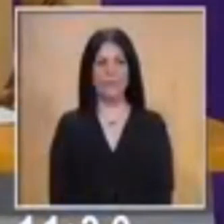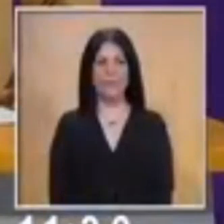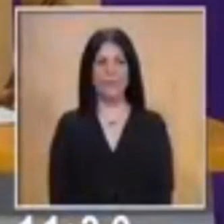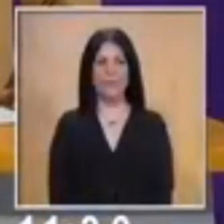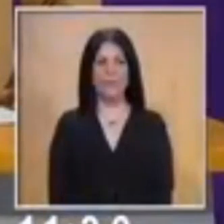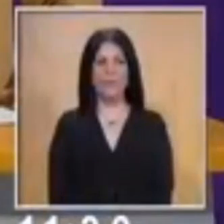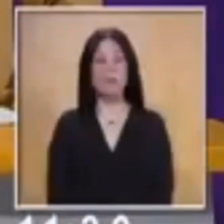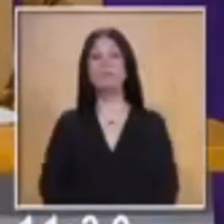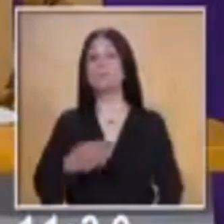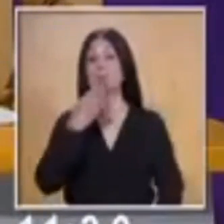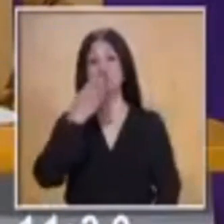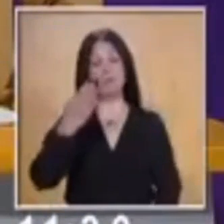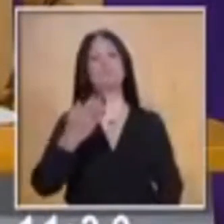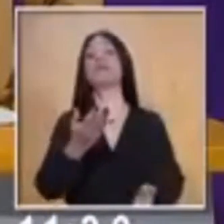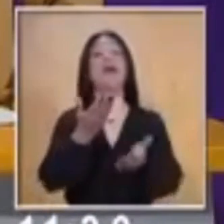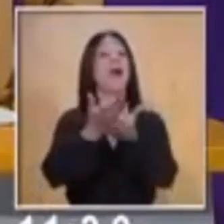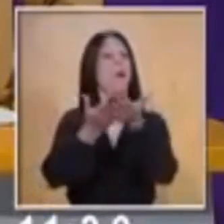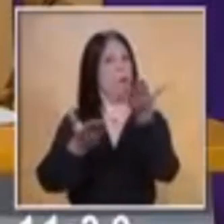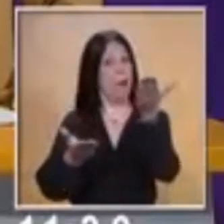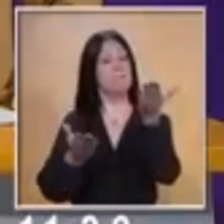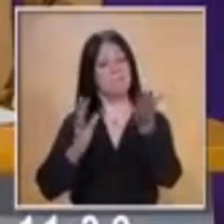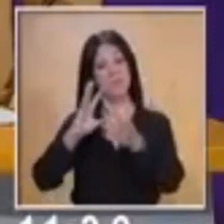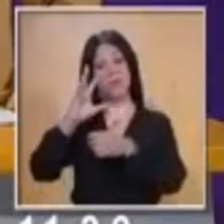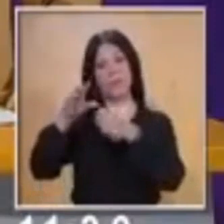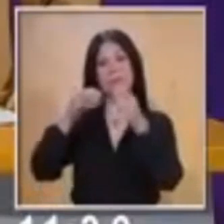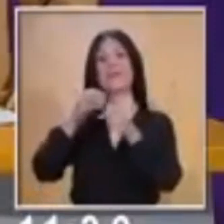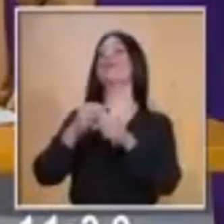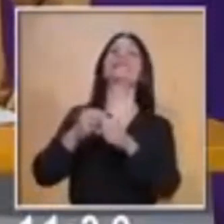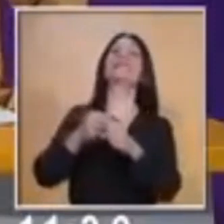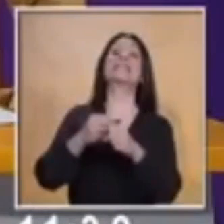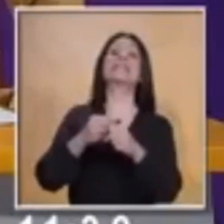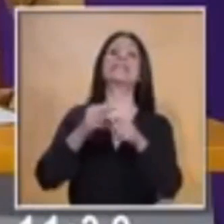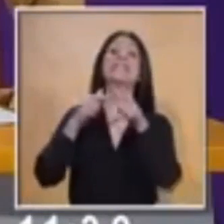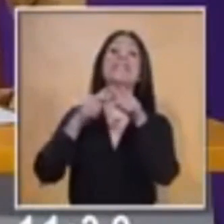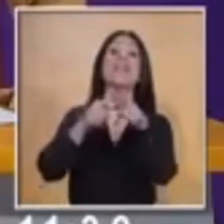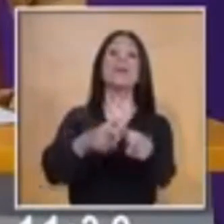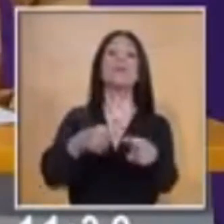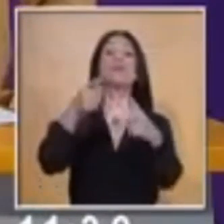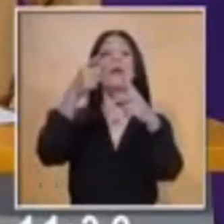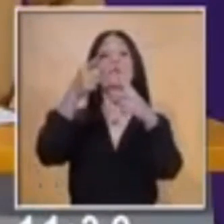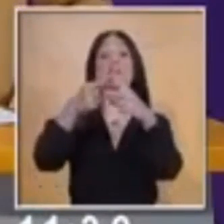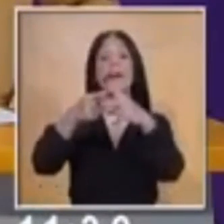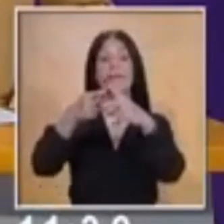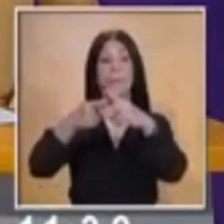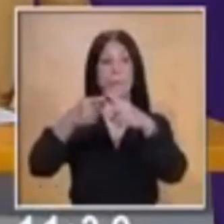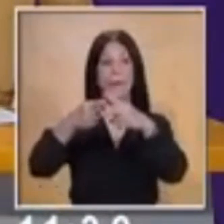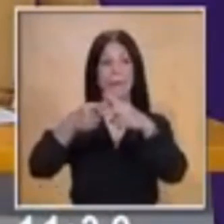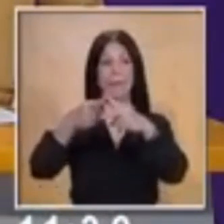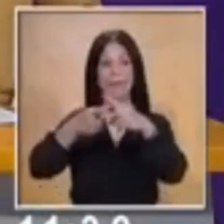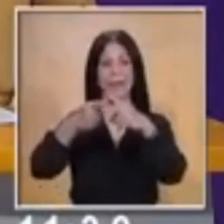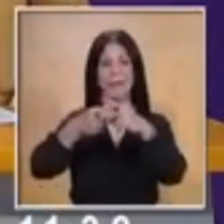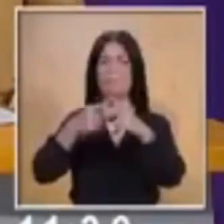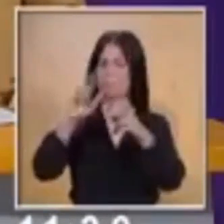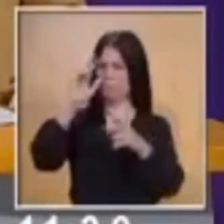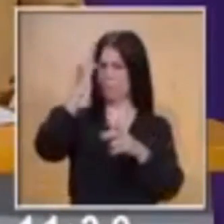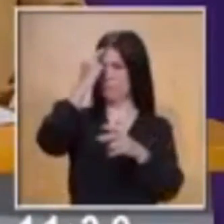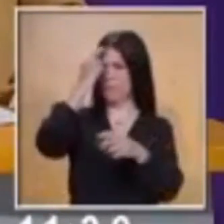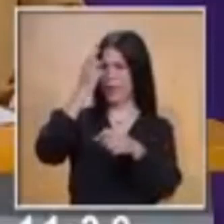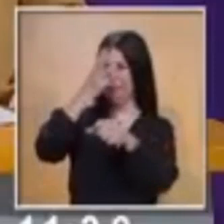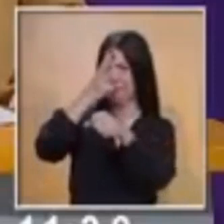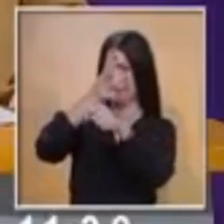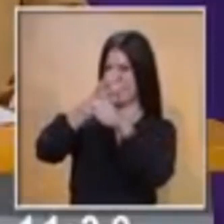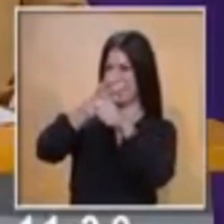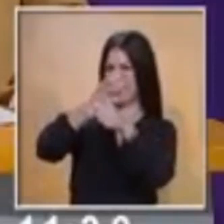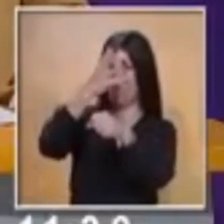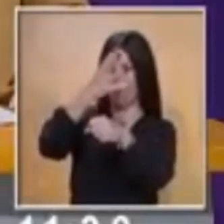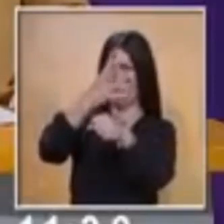Muy bien, bueno, pues ahora regresamos con la asignatura de matemáticas. Recuerda que es para tercero y cuarto grado